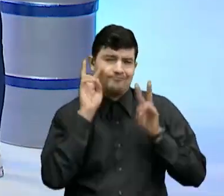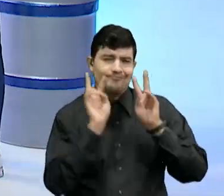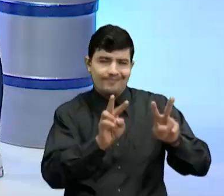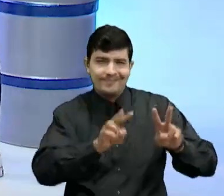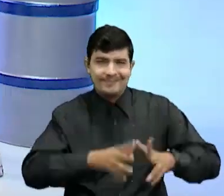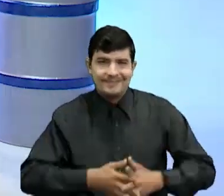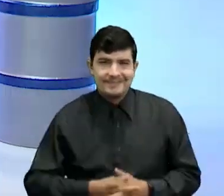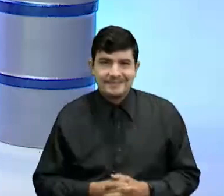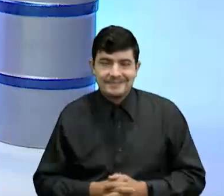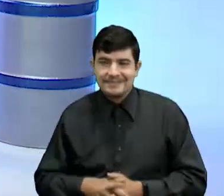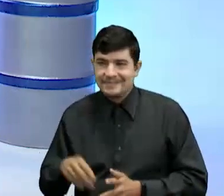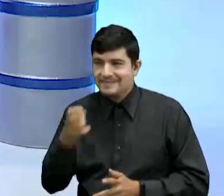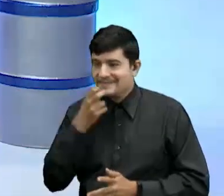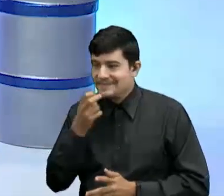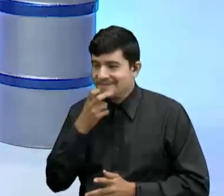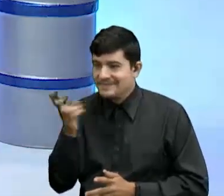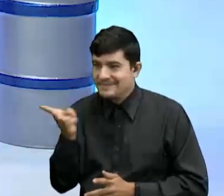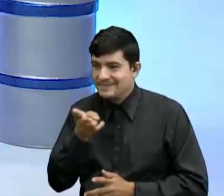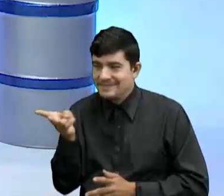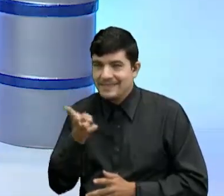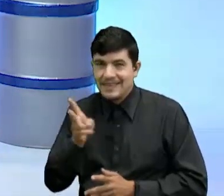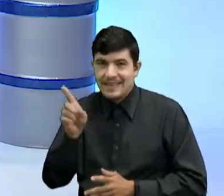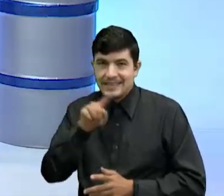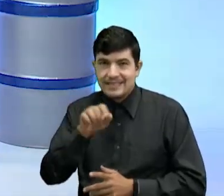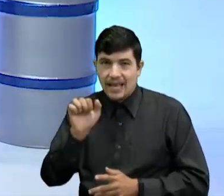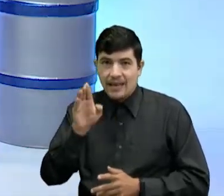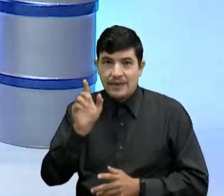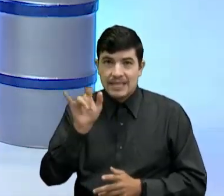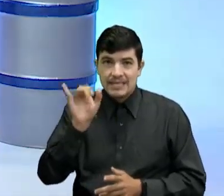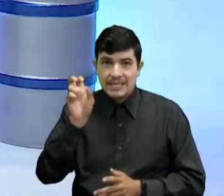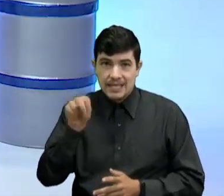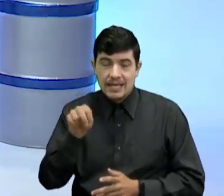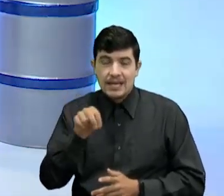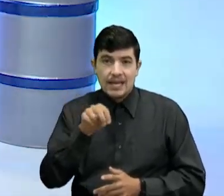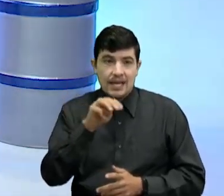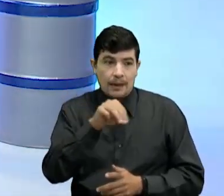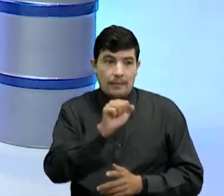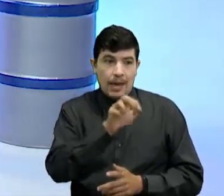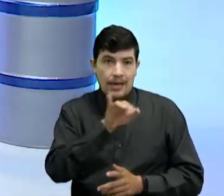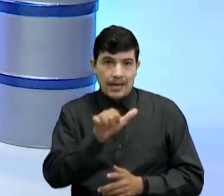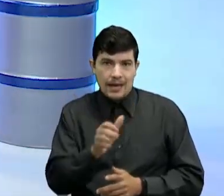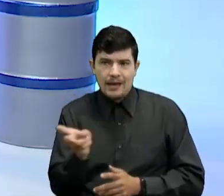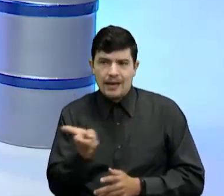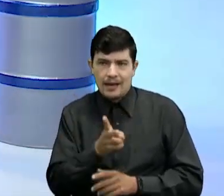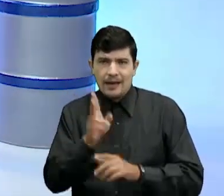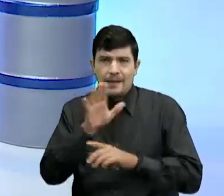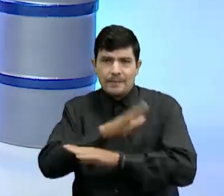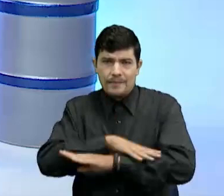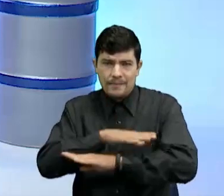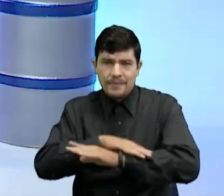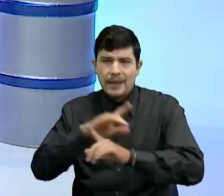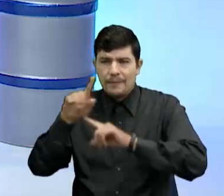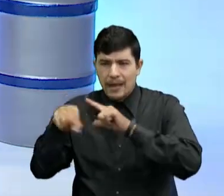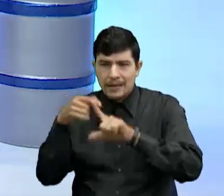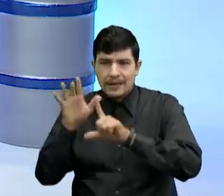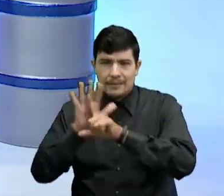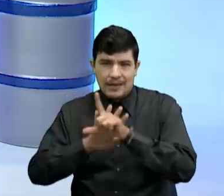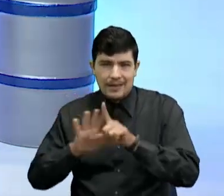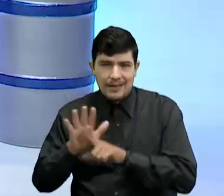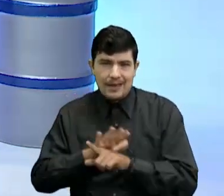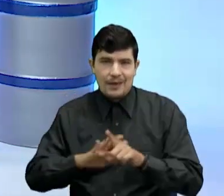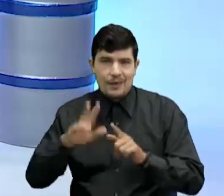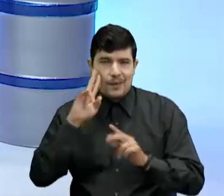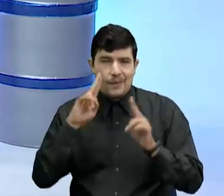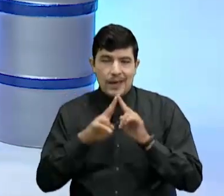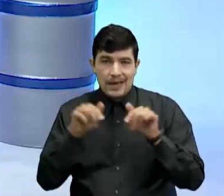Muy bien Sebastián y María José Hoy decidieron enviarnos Su videito Super juiciosos Para reportar Sintonía en